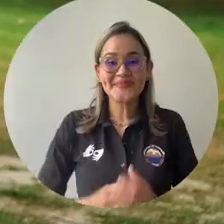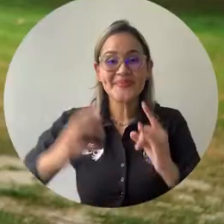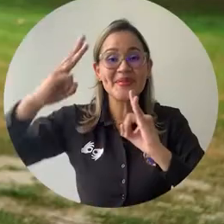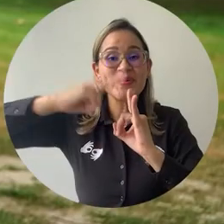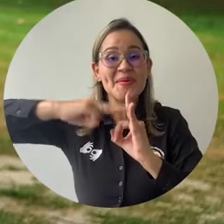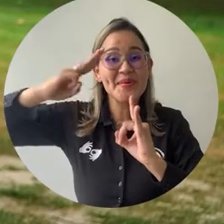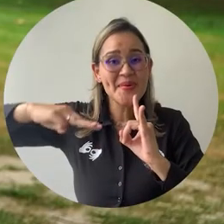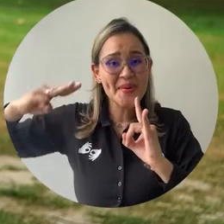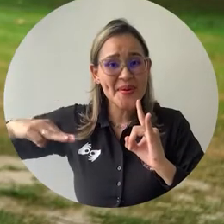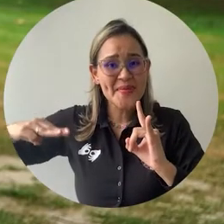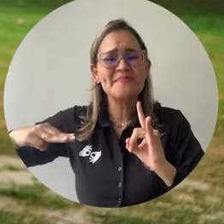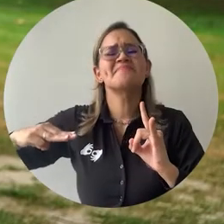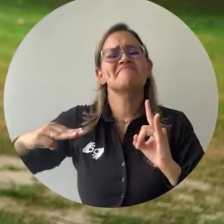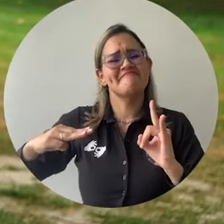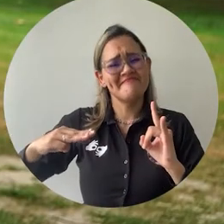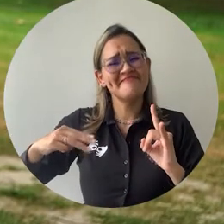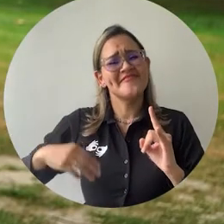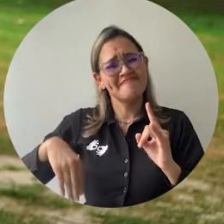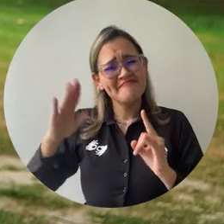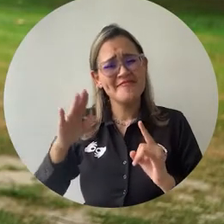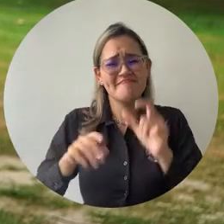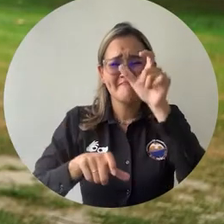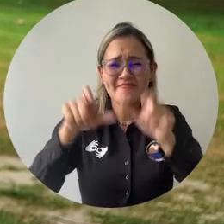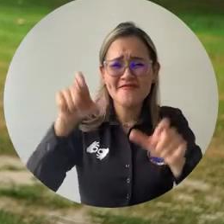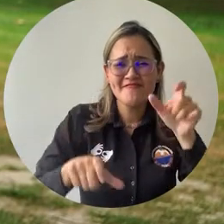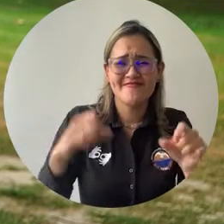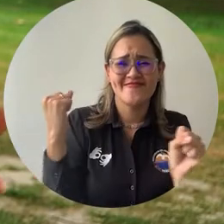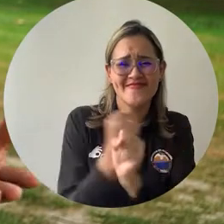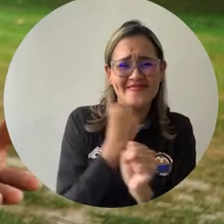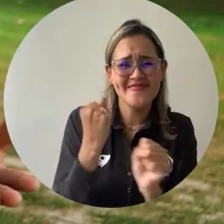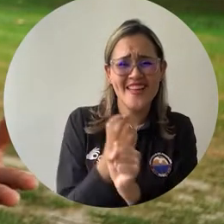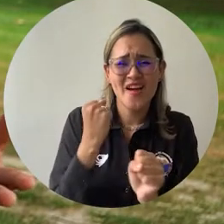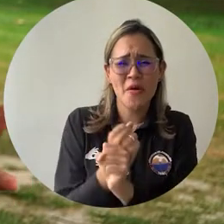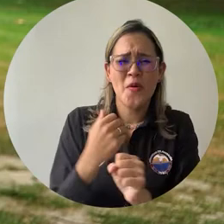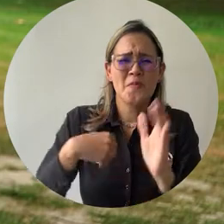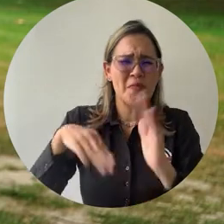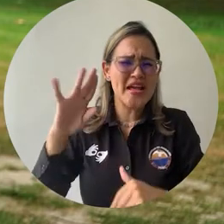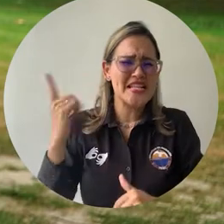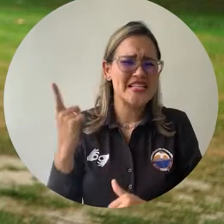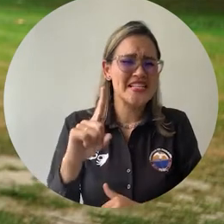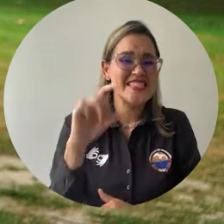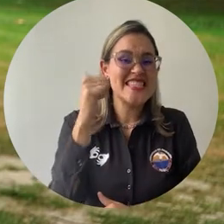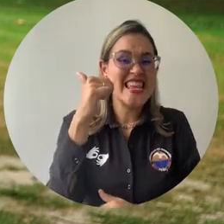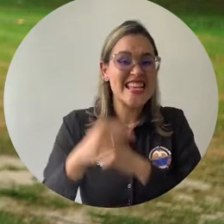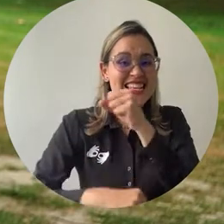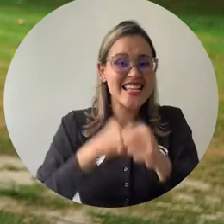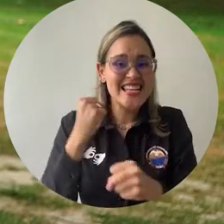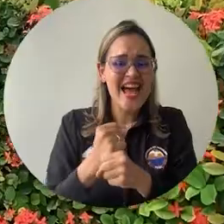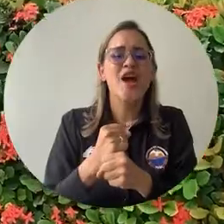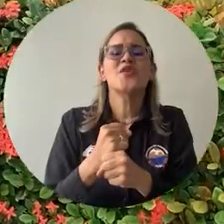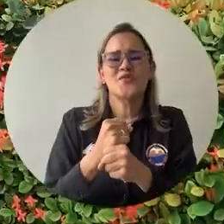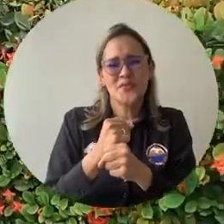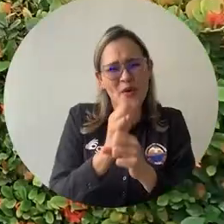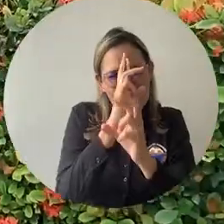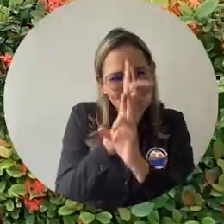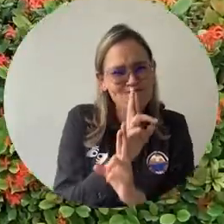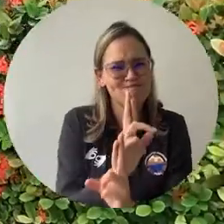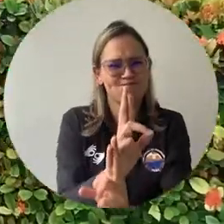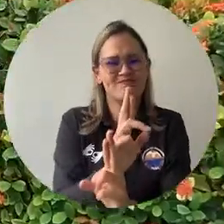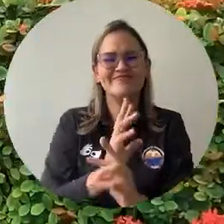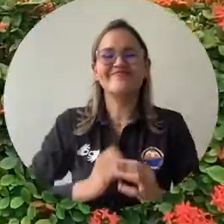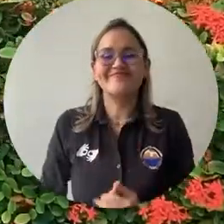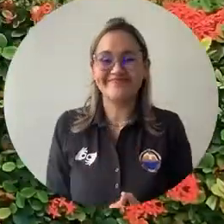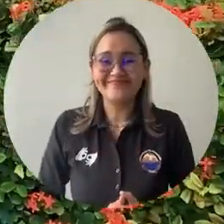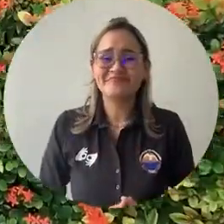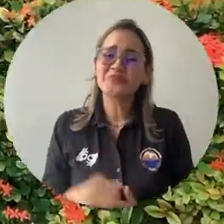La Universidad de Magdalena rindió homenaje a trabajadores con más de 10 años de trayectoria en la institución. Esta jornada especial